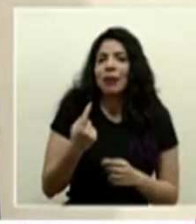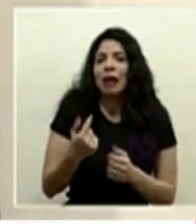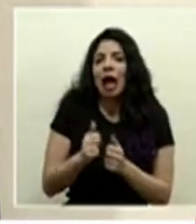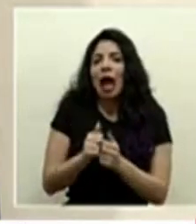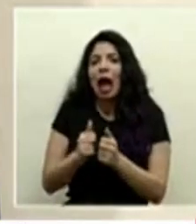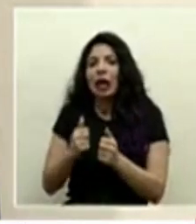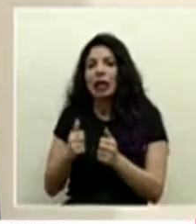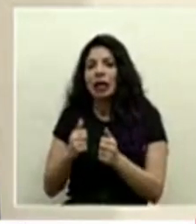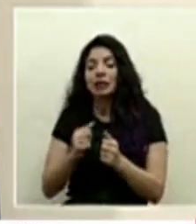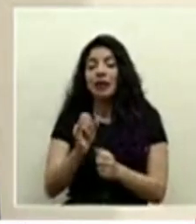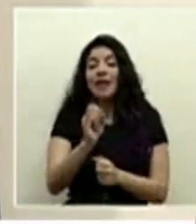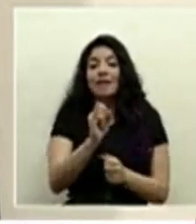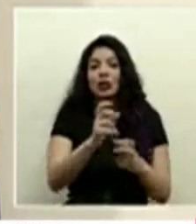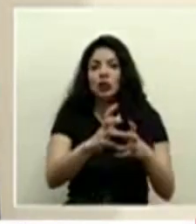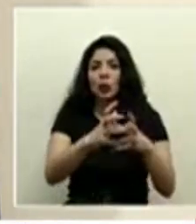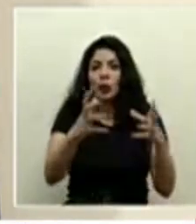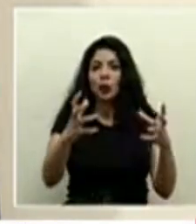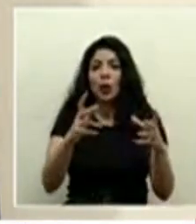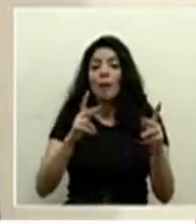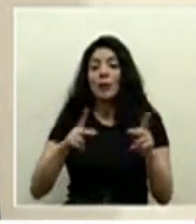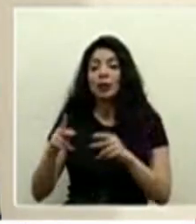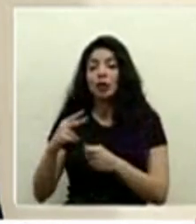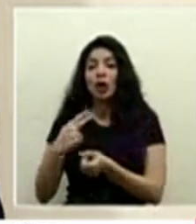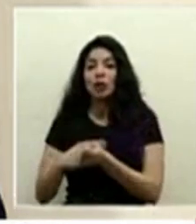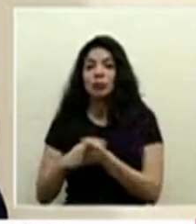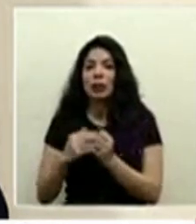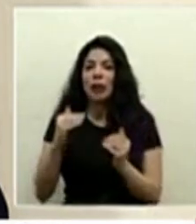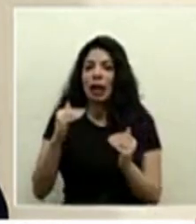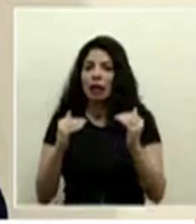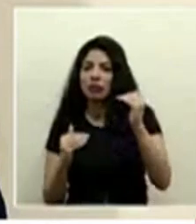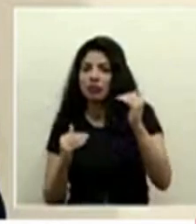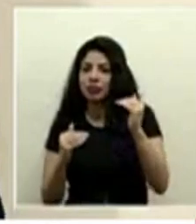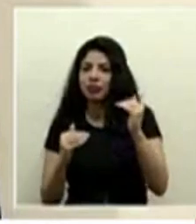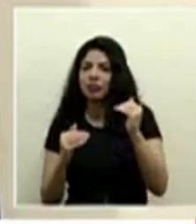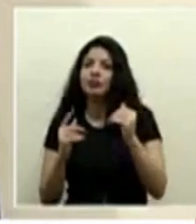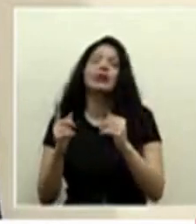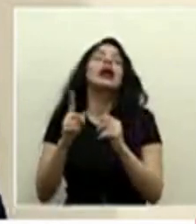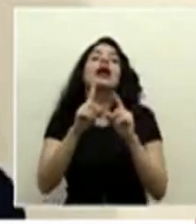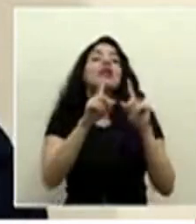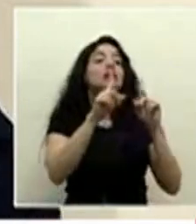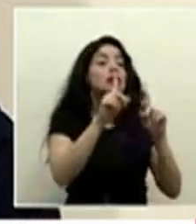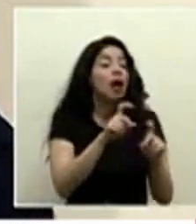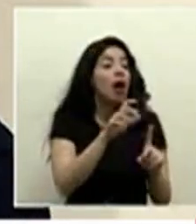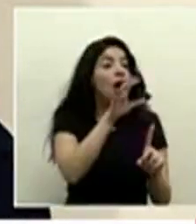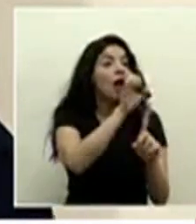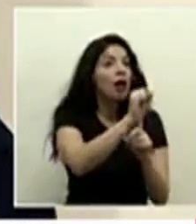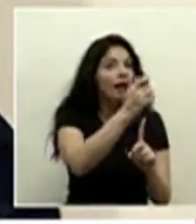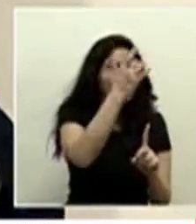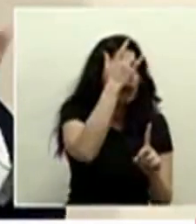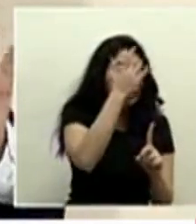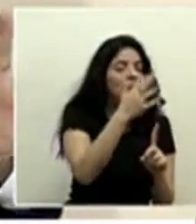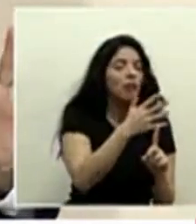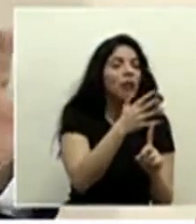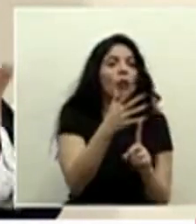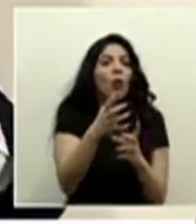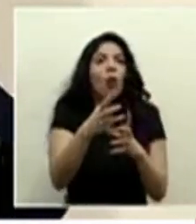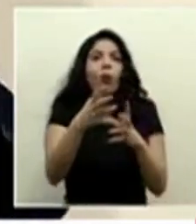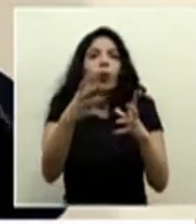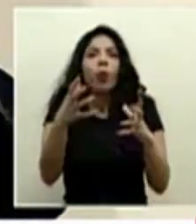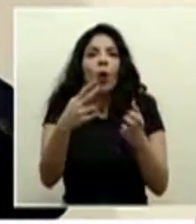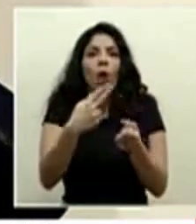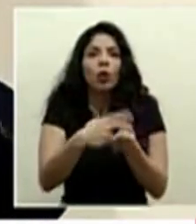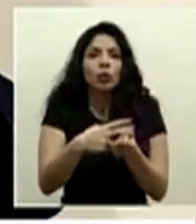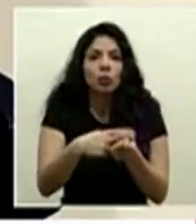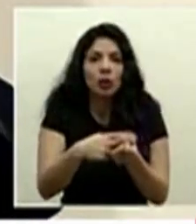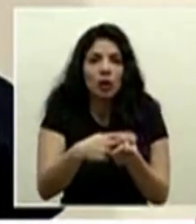infecciones en cuanto a hospitalizaciones están los diagnósticos luego viene una ola de hospitalizaciones